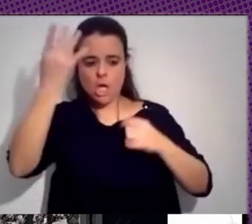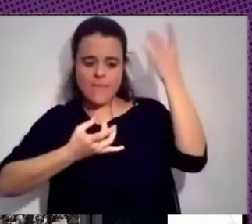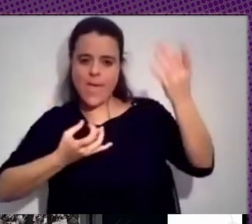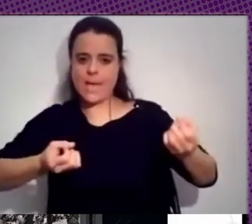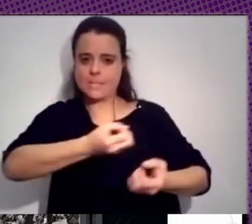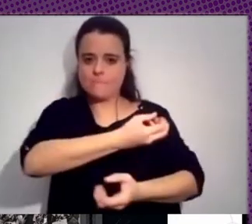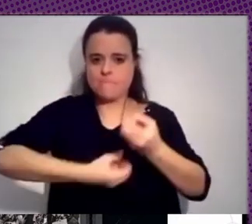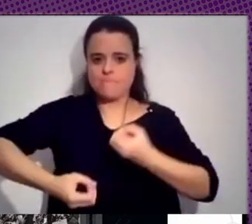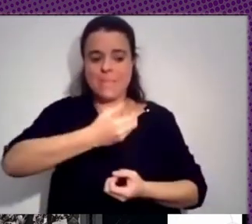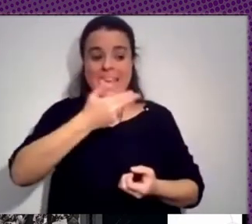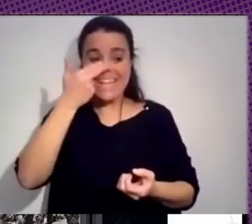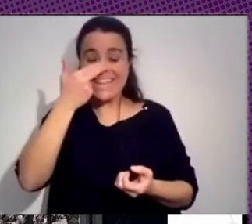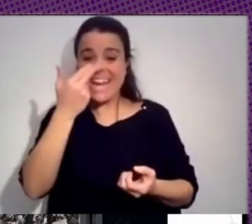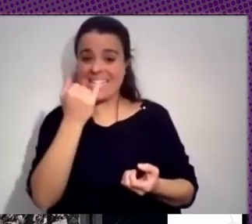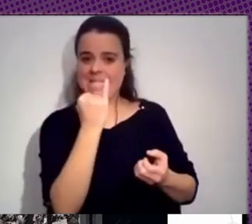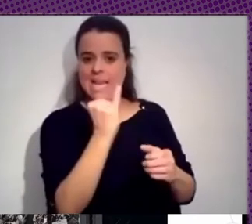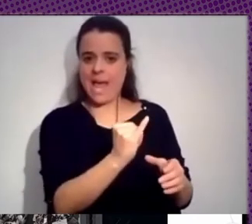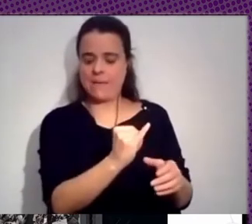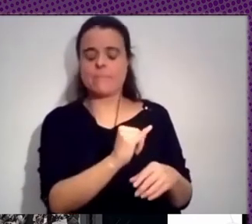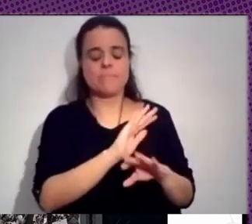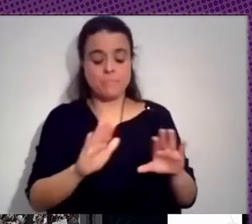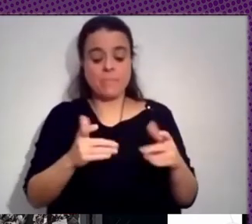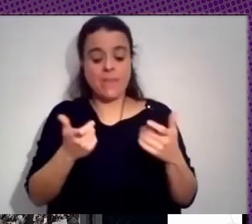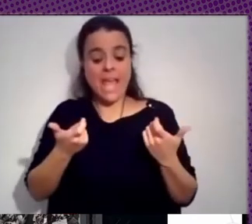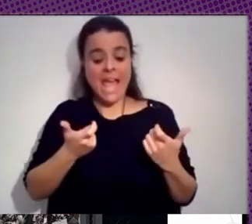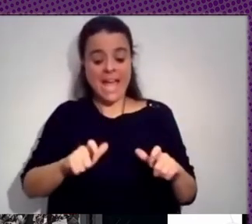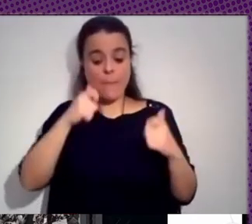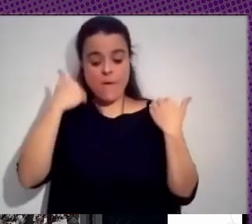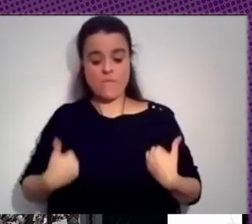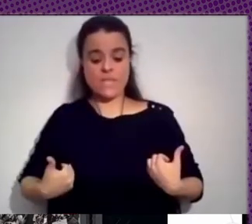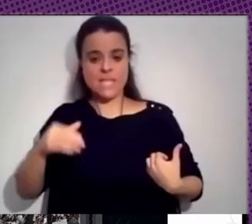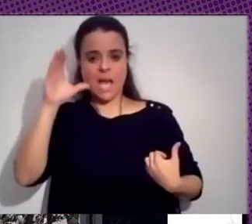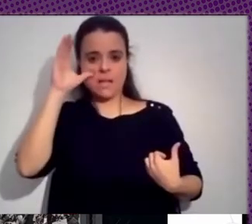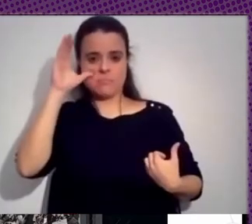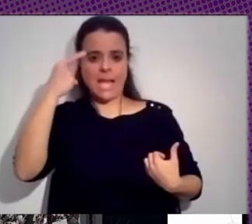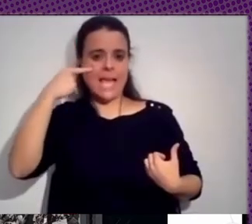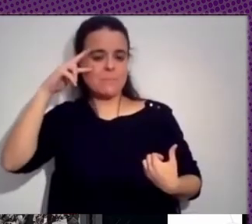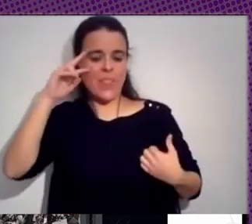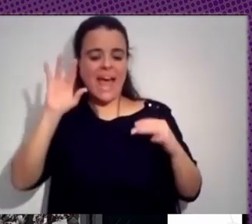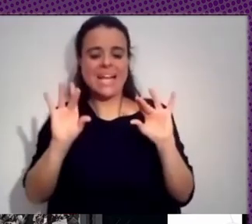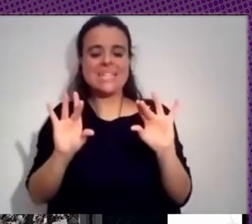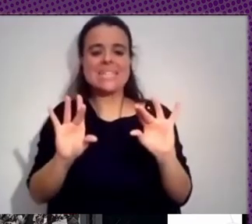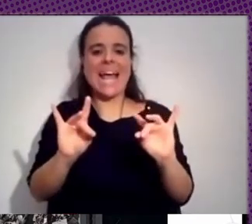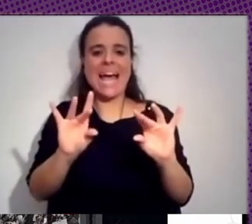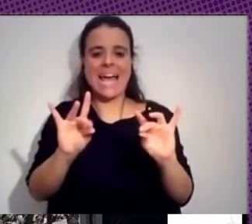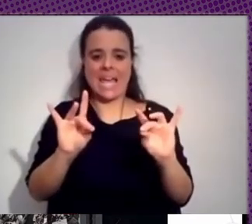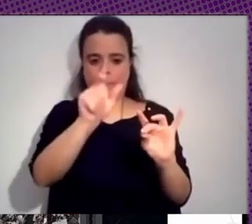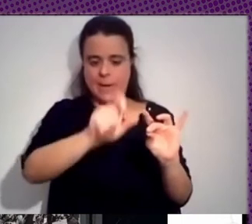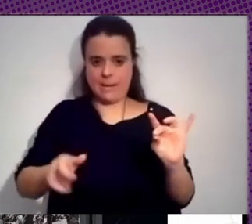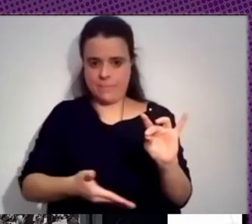una serie de intereses. La capa física, pues es donde observamos la experiencia tangible de los sujetos,